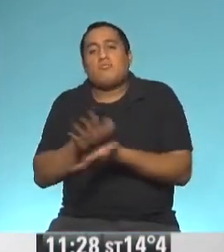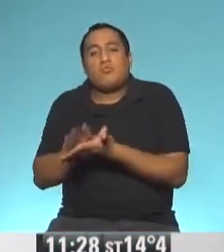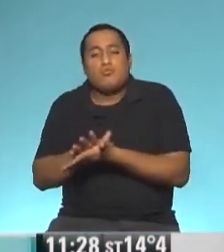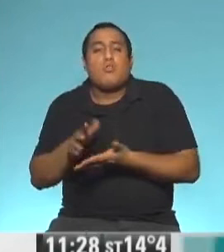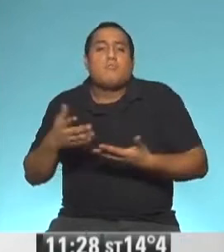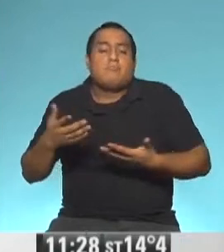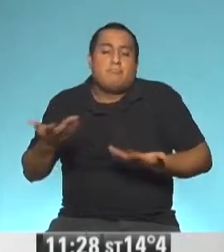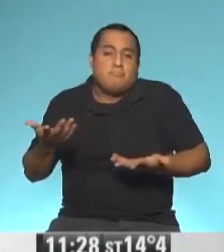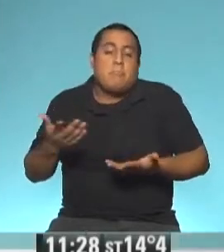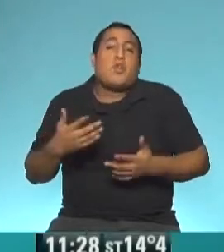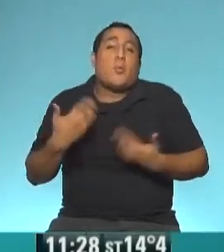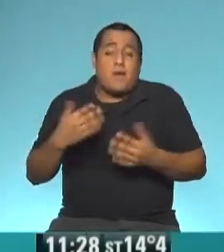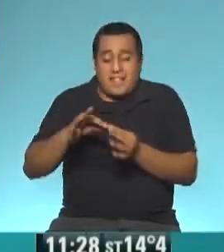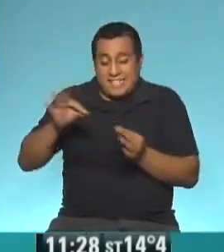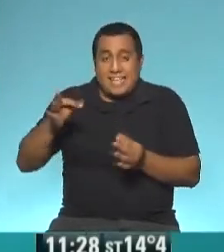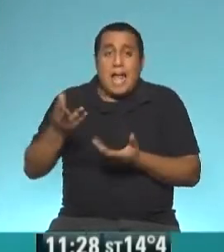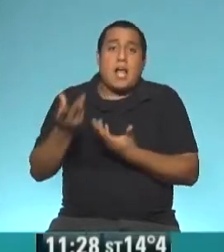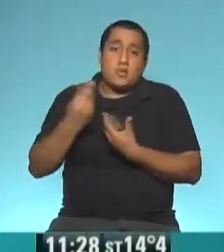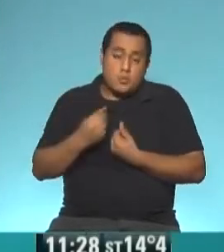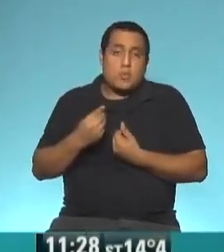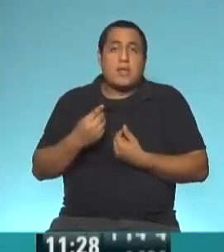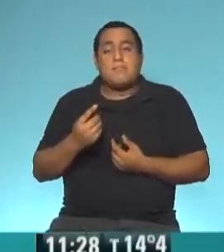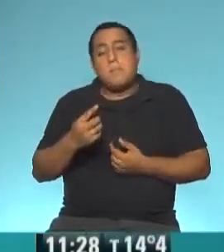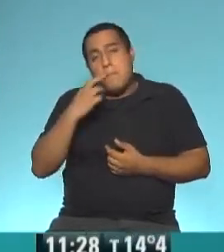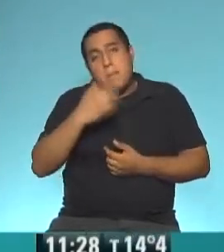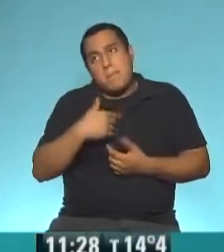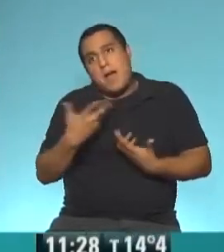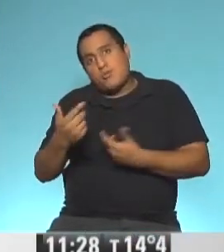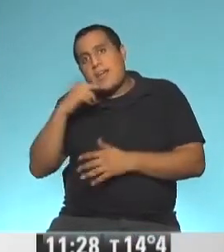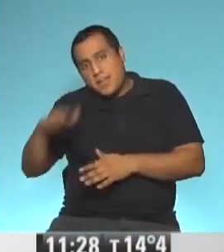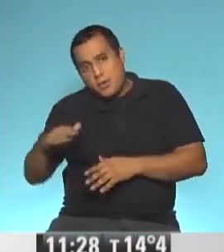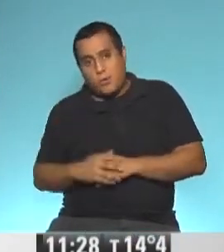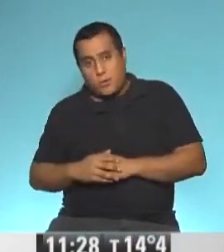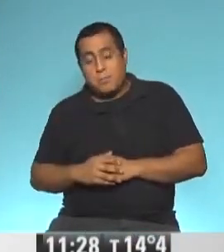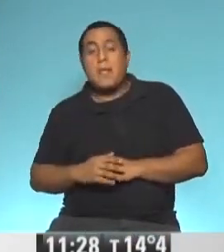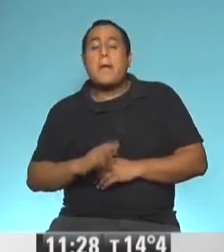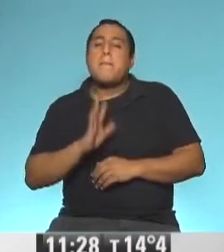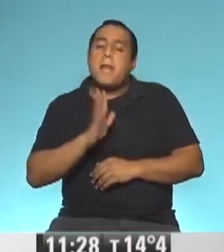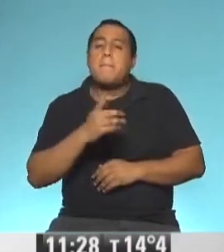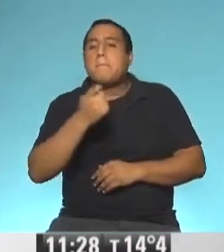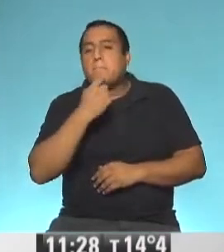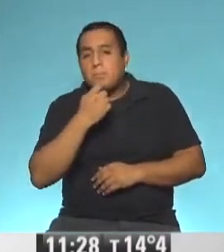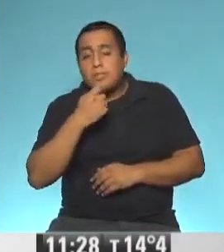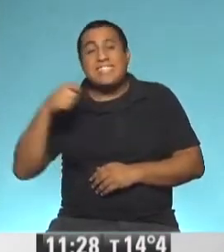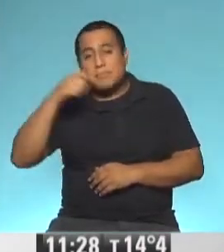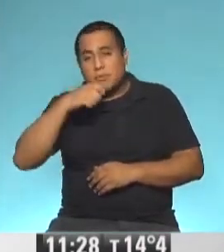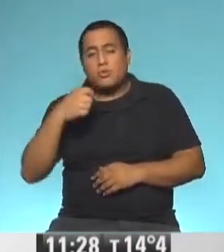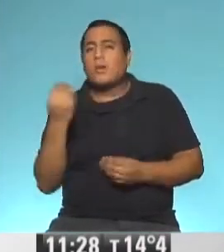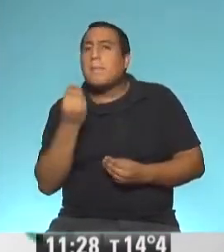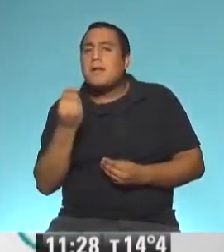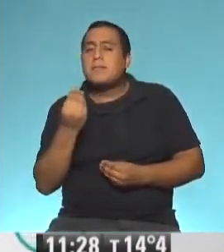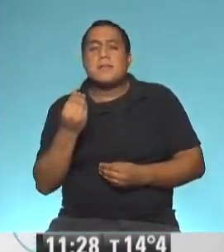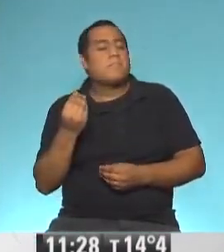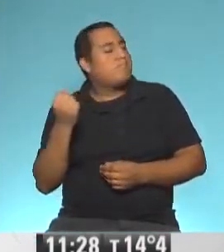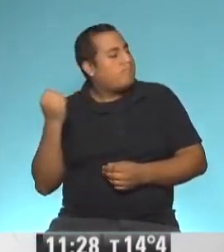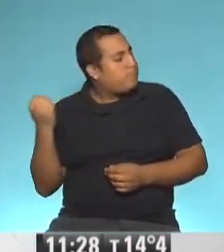pero son herramientas que podemos tener en casa y solucionarlos los padres. Ahora, ¿qué pasa con el cepillo? Esto es fundamental,